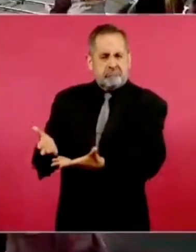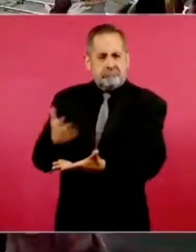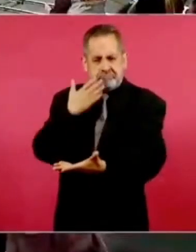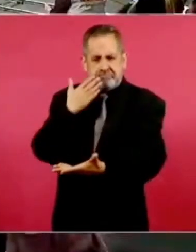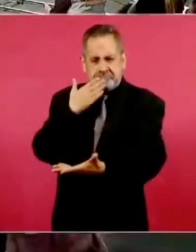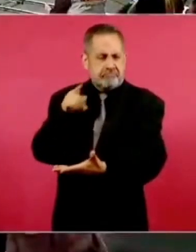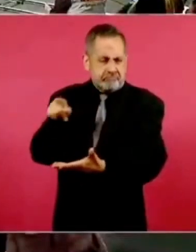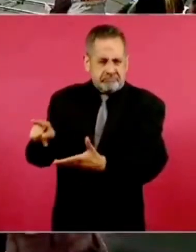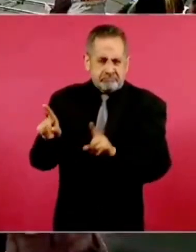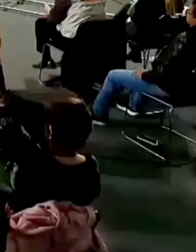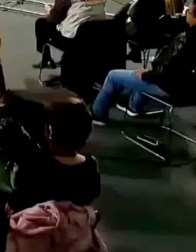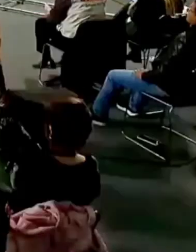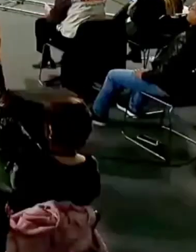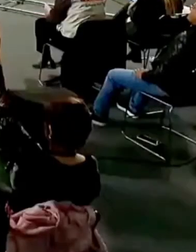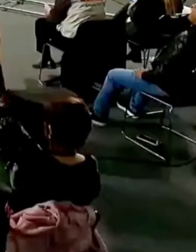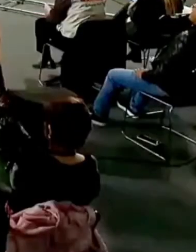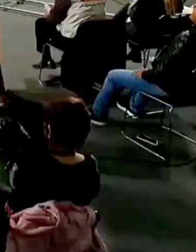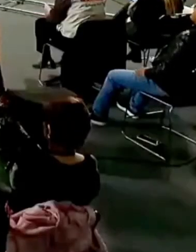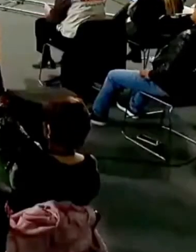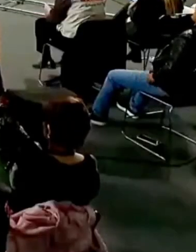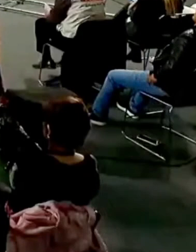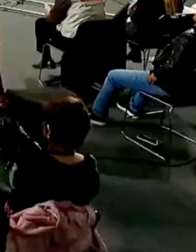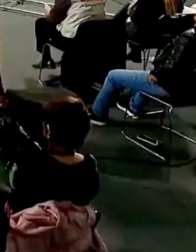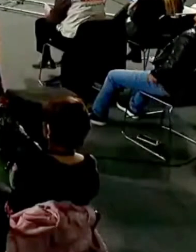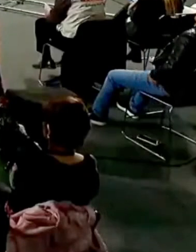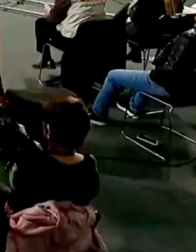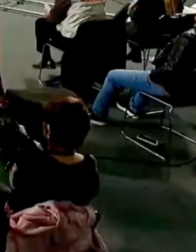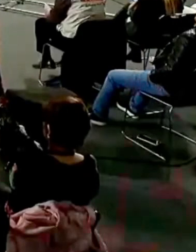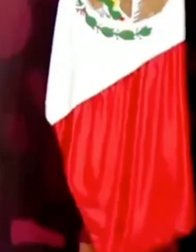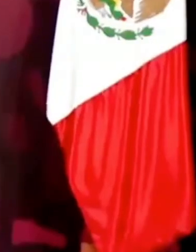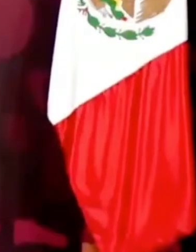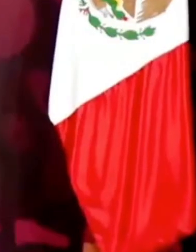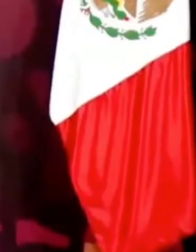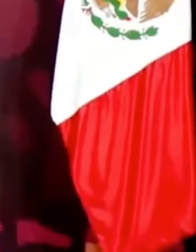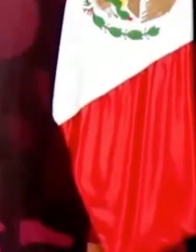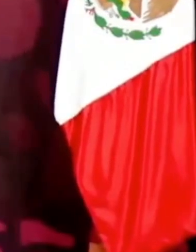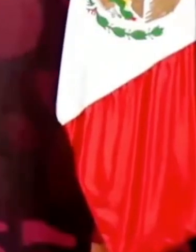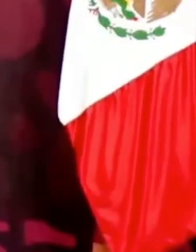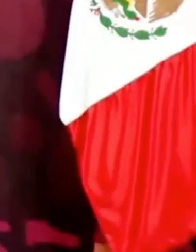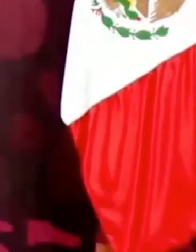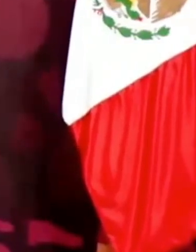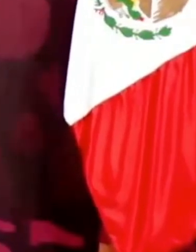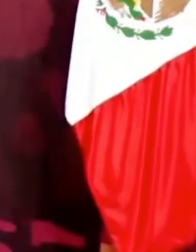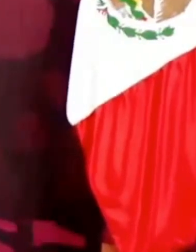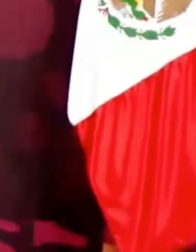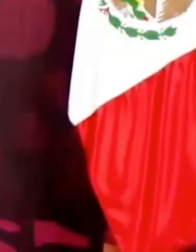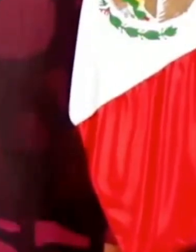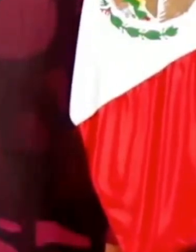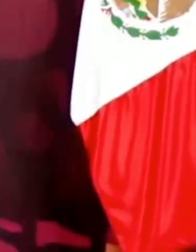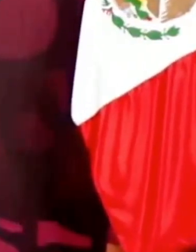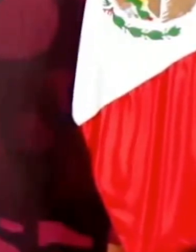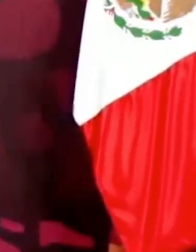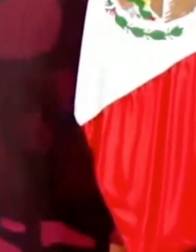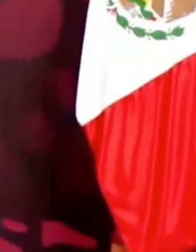Es un cuadro, como se dice, políticamente hablando.